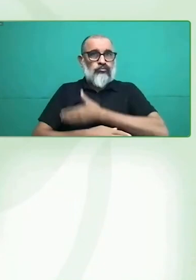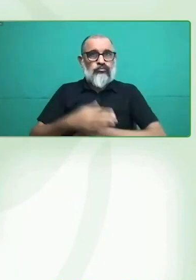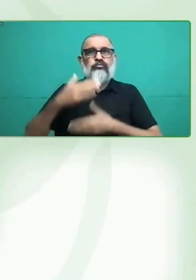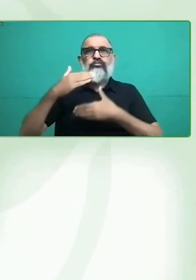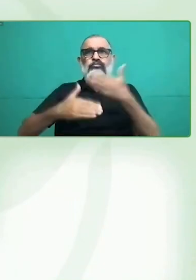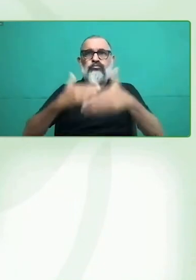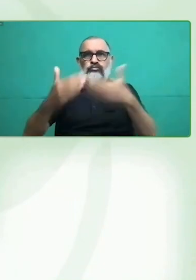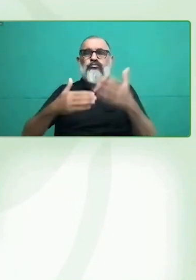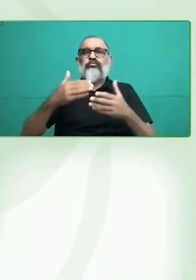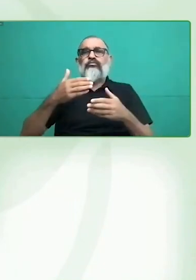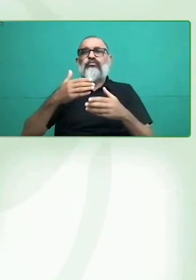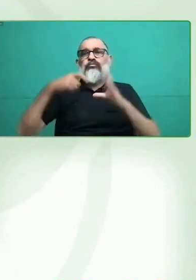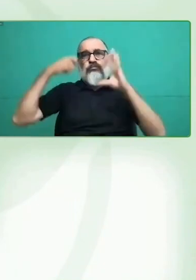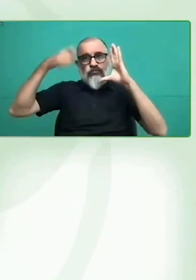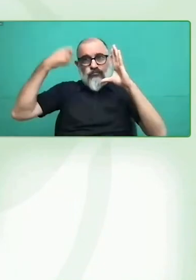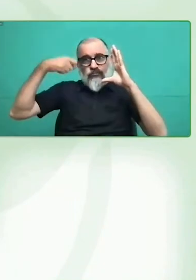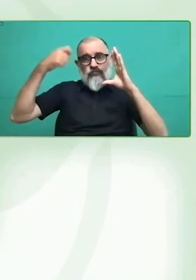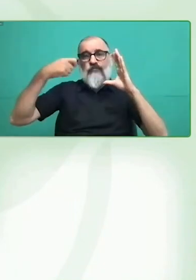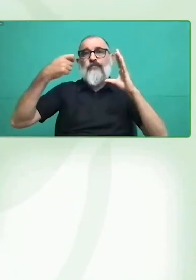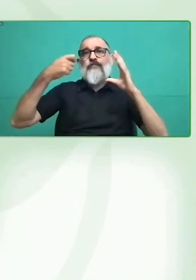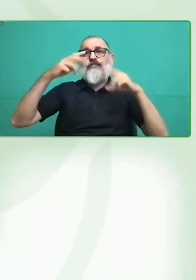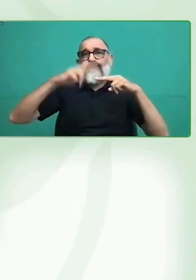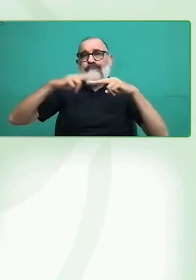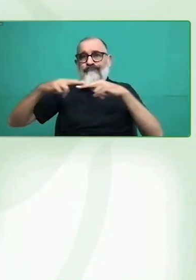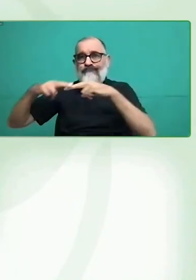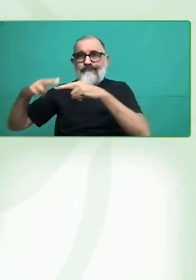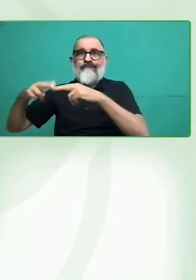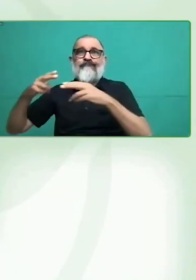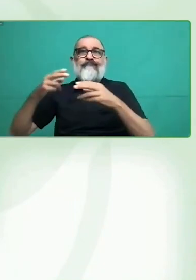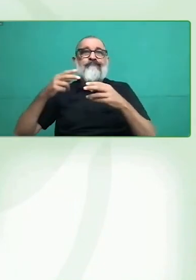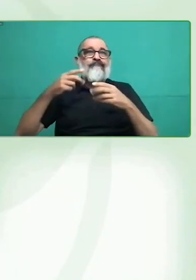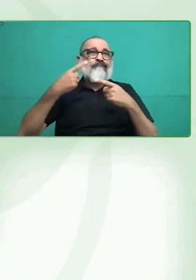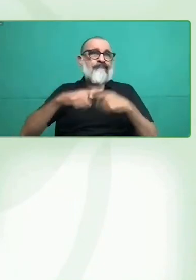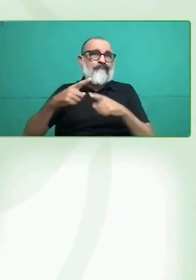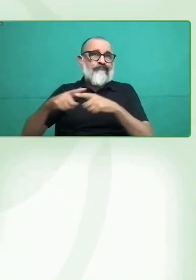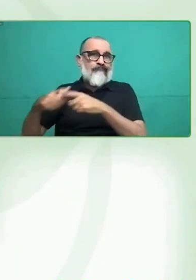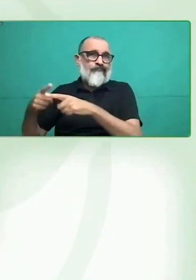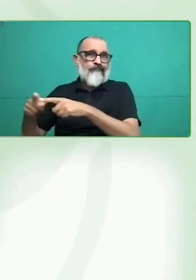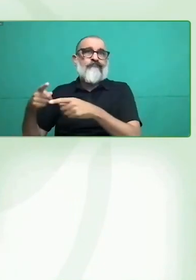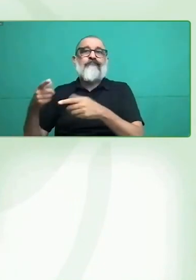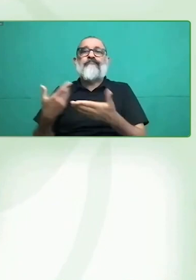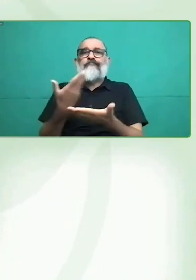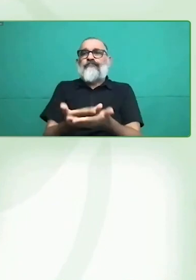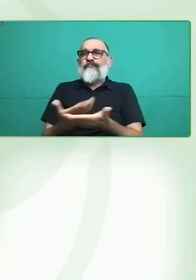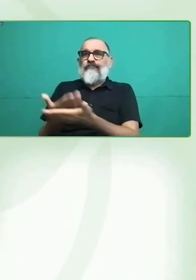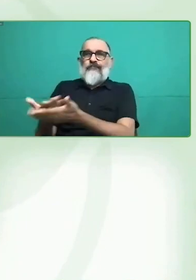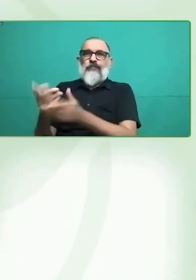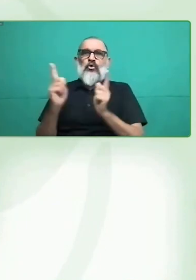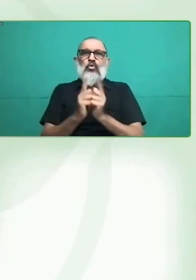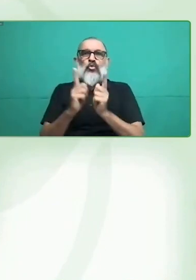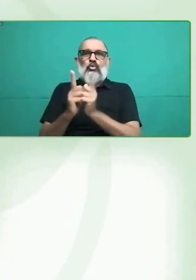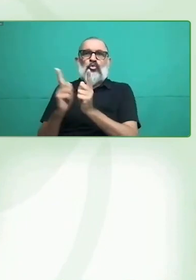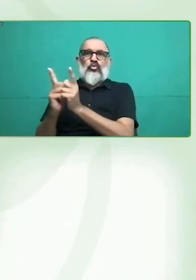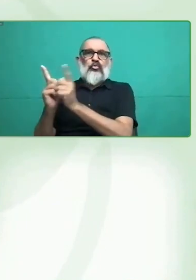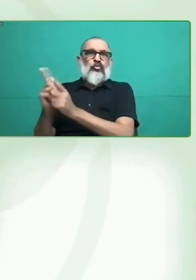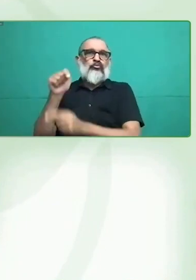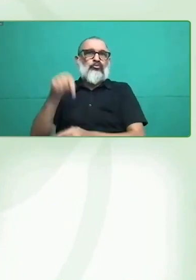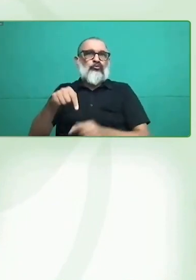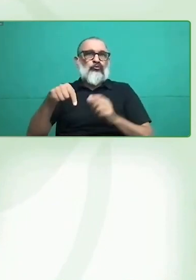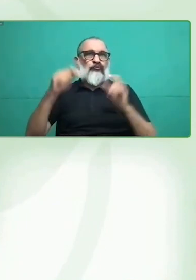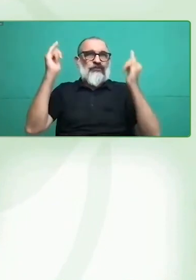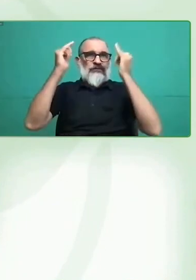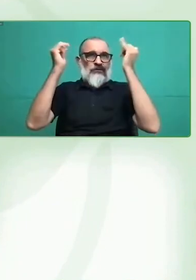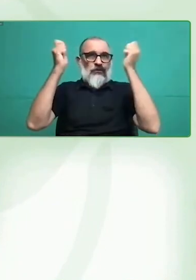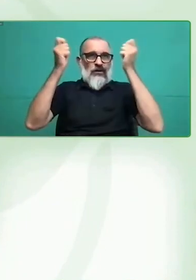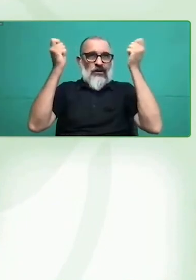y están todos en YouTube a todo esto. Pero hoy día queremos presentarles uno. Este corto se llama Independientes, proviene de